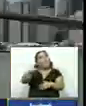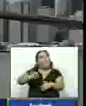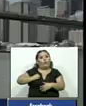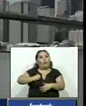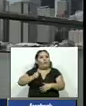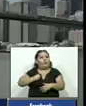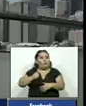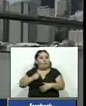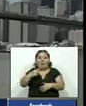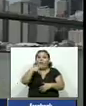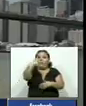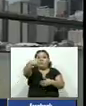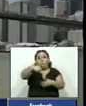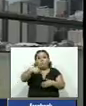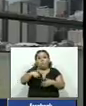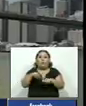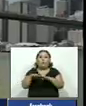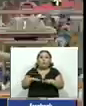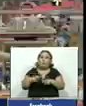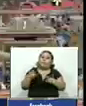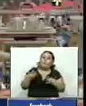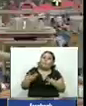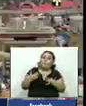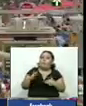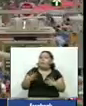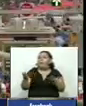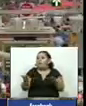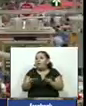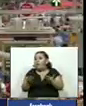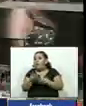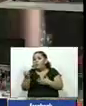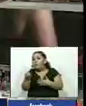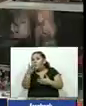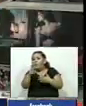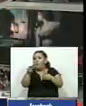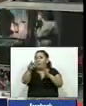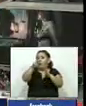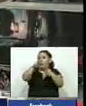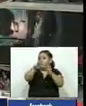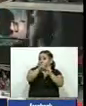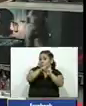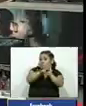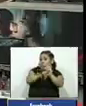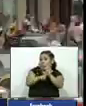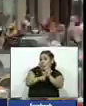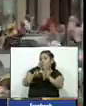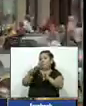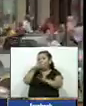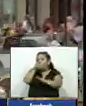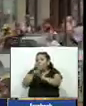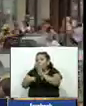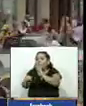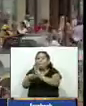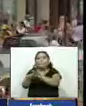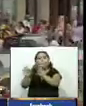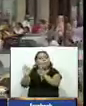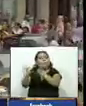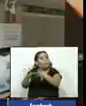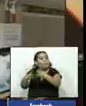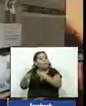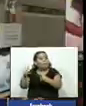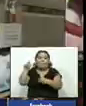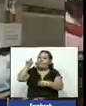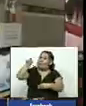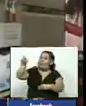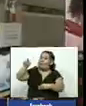viven gracias a estos ingresos esperan que no se ejecuten nuevas medidas ante inmigrantes y que se dé una solución permanente